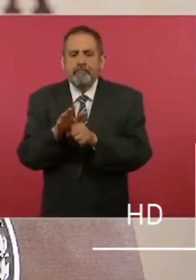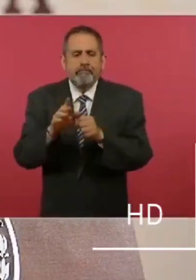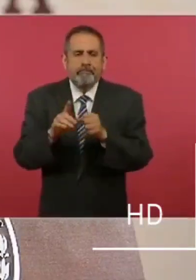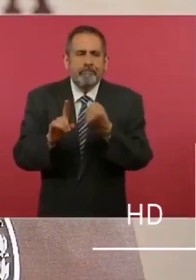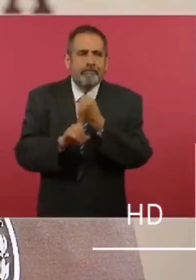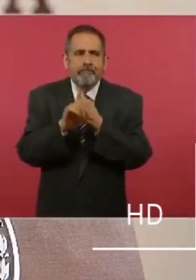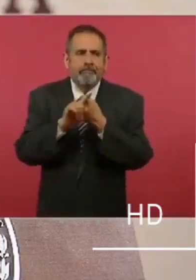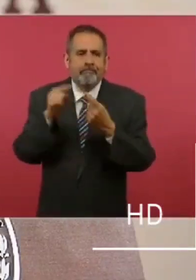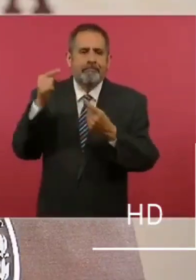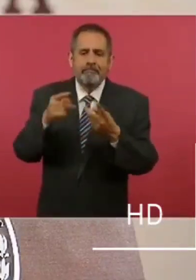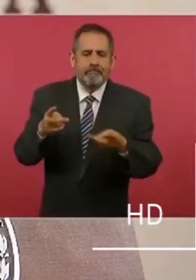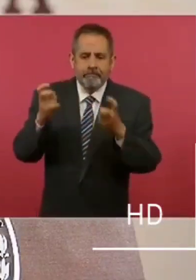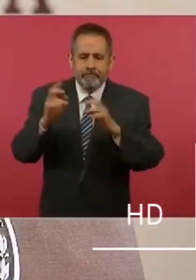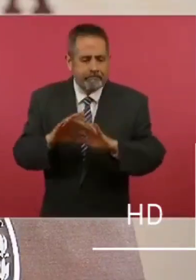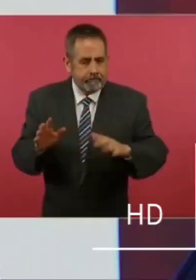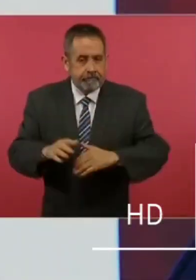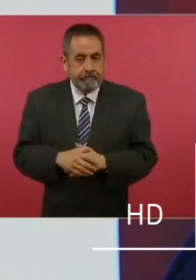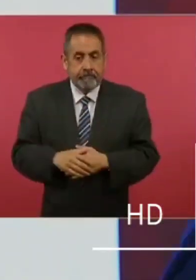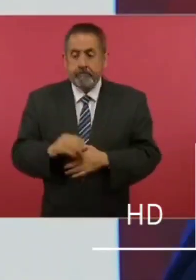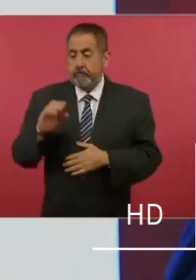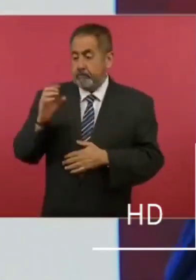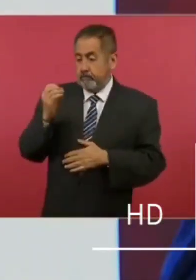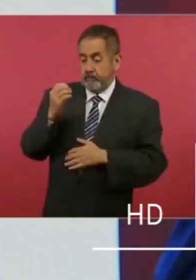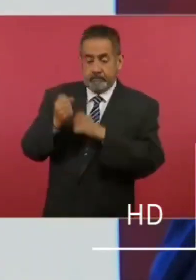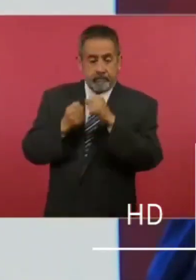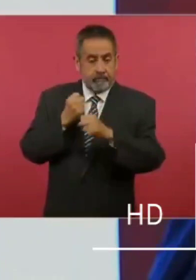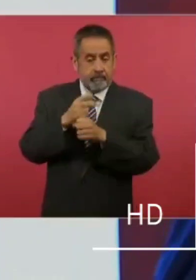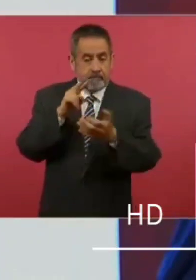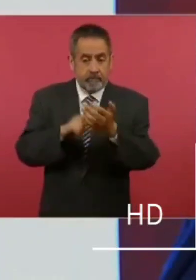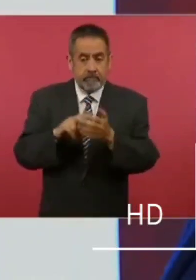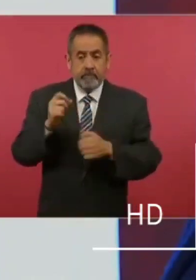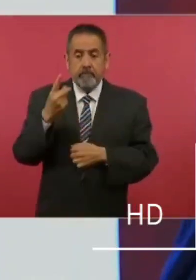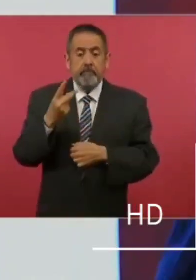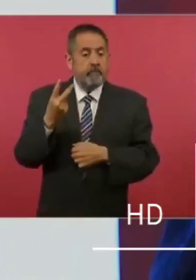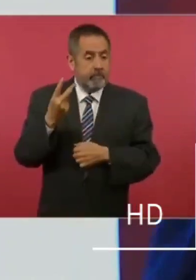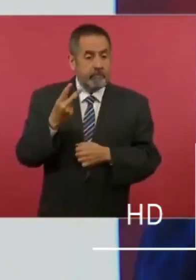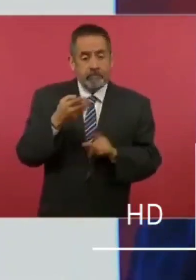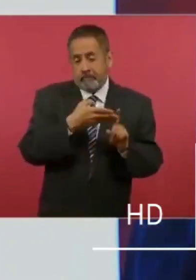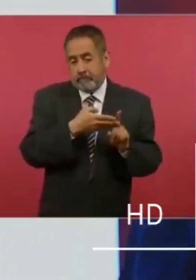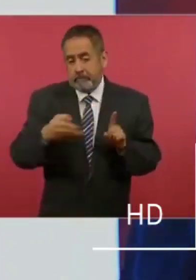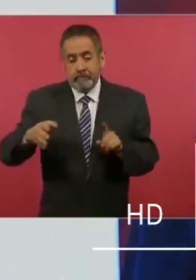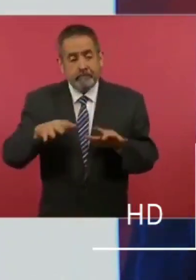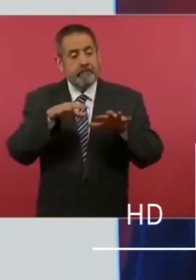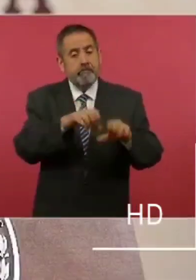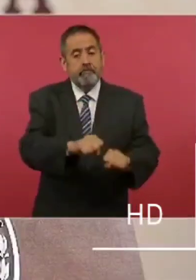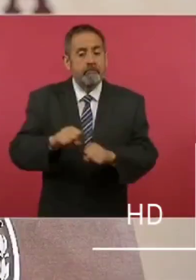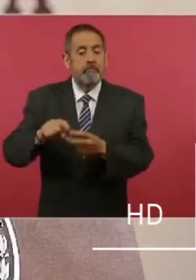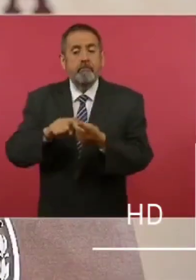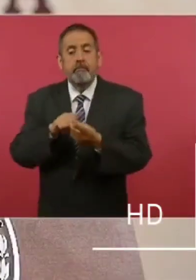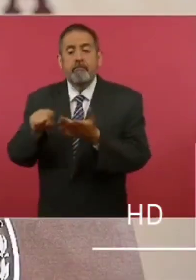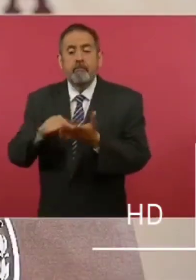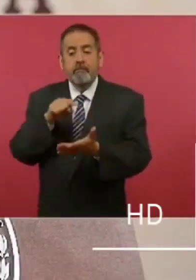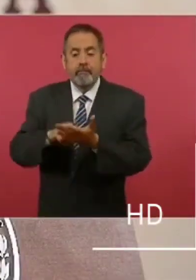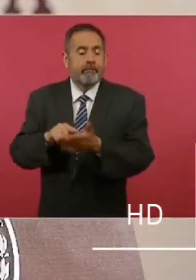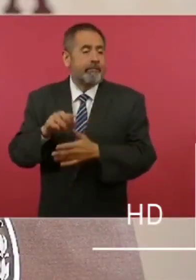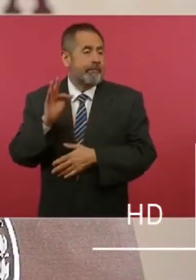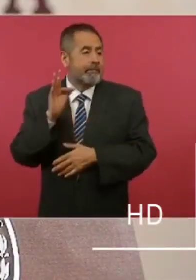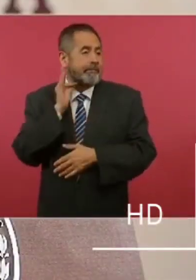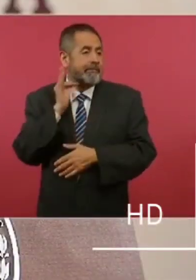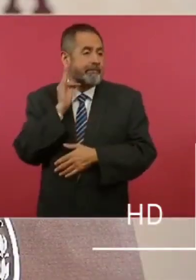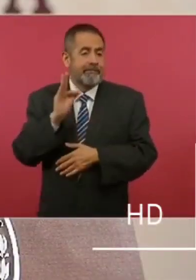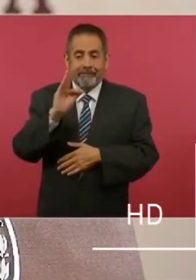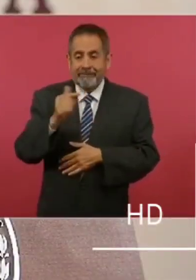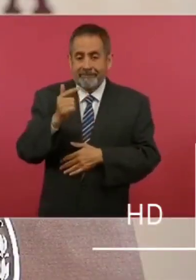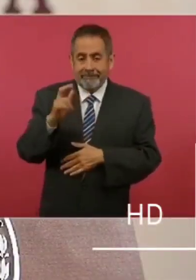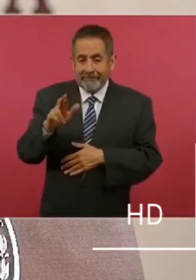En este momento y desde octubre de dos mil veintidós, la aeronave se encuentra en el hangar base de la Fiscalía General de la